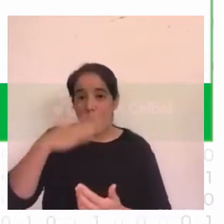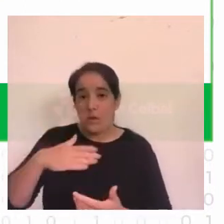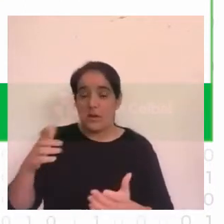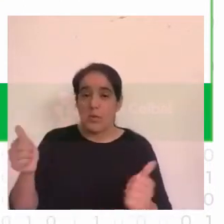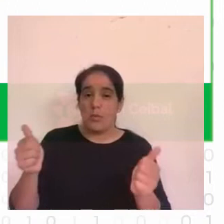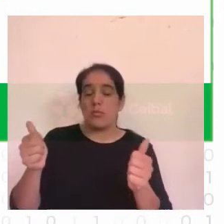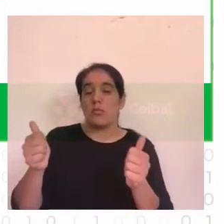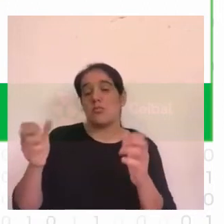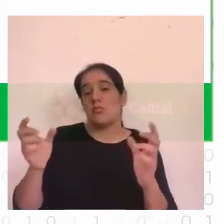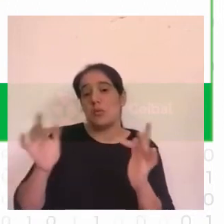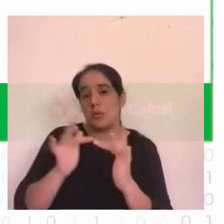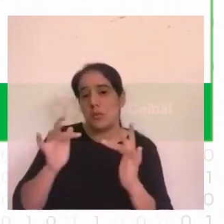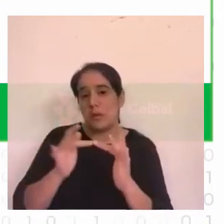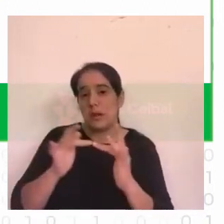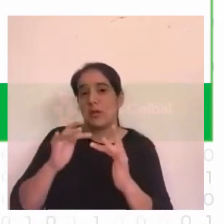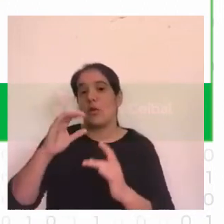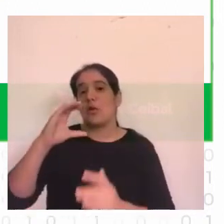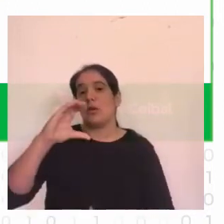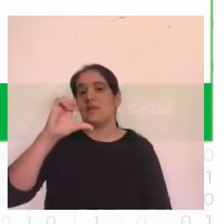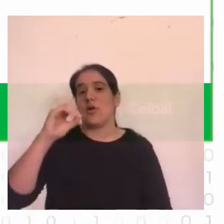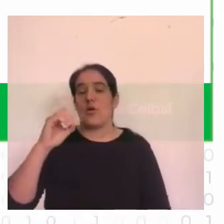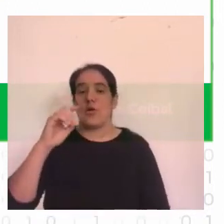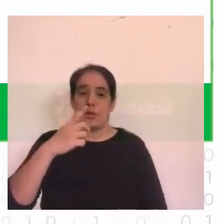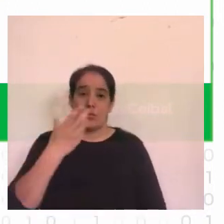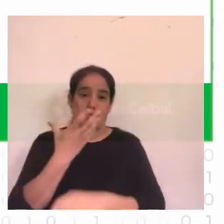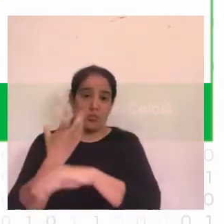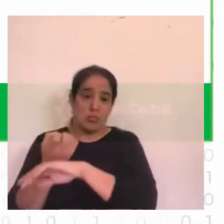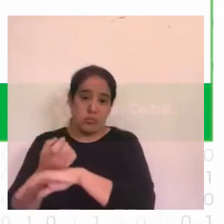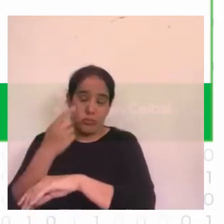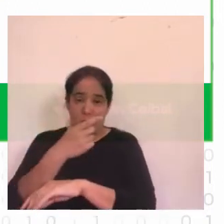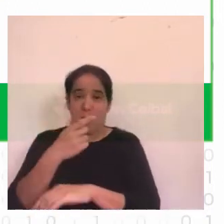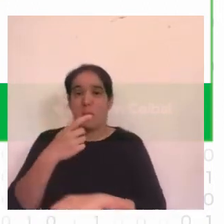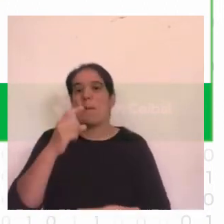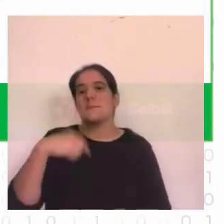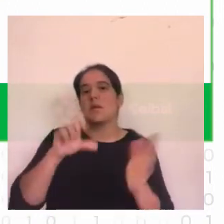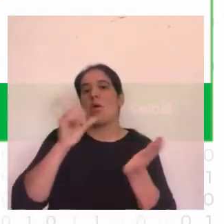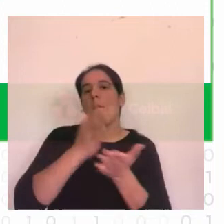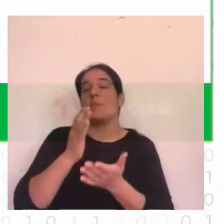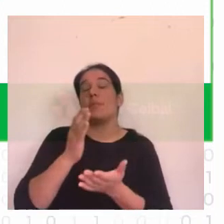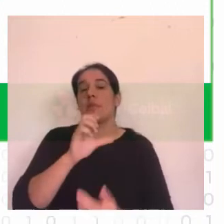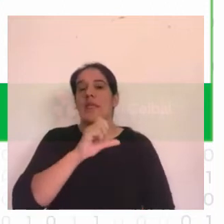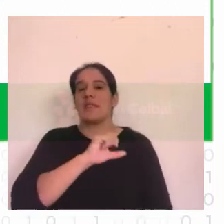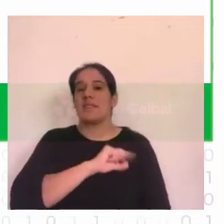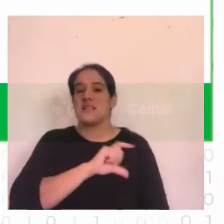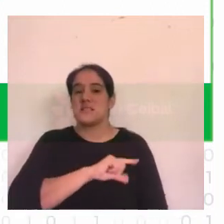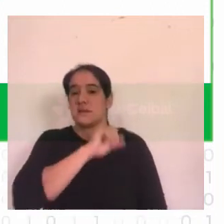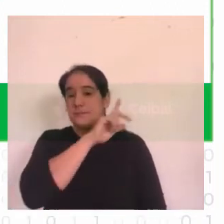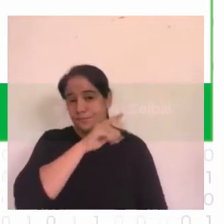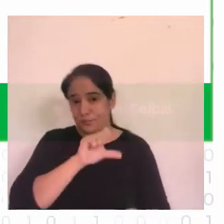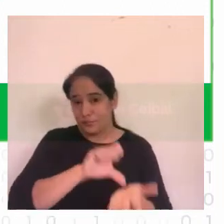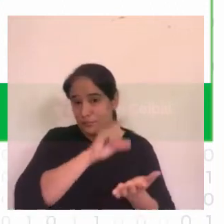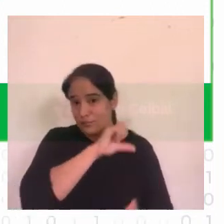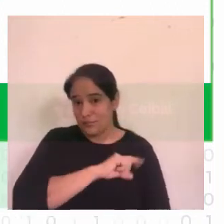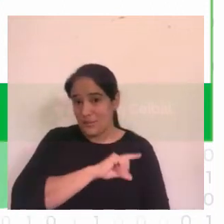René Espinosa que es el CEO de una aplicación chilena que se llama Lazarillo y lo que nos decía era que su aplicación estaba